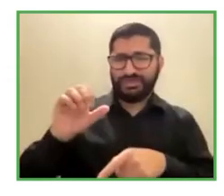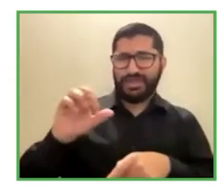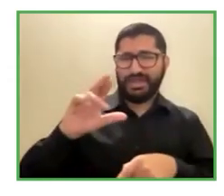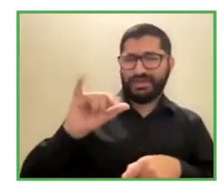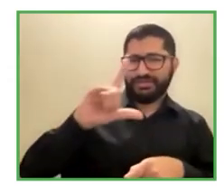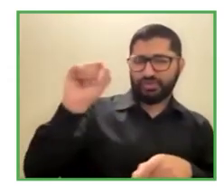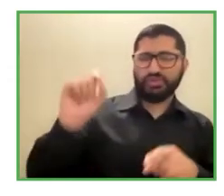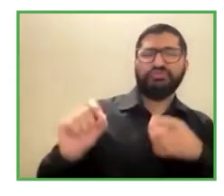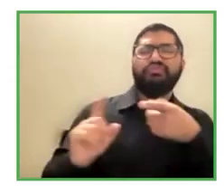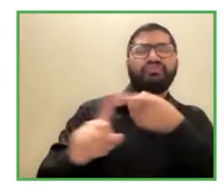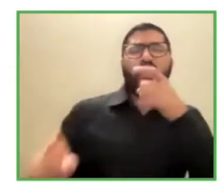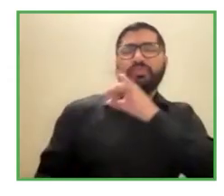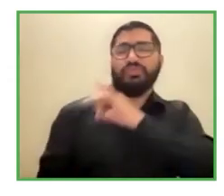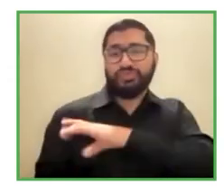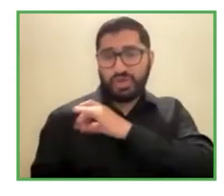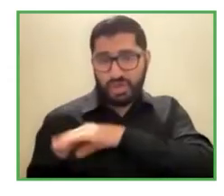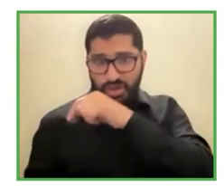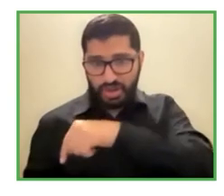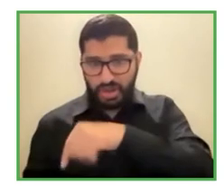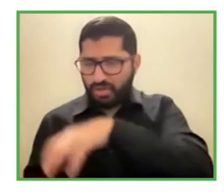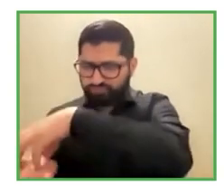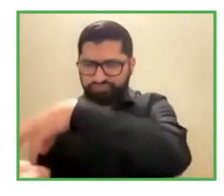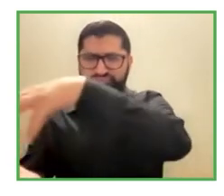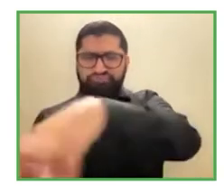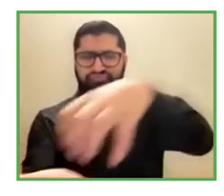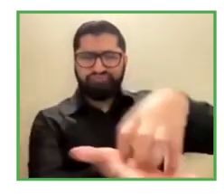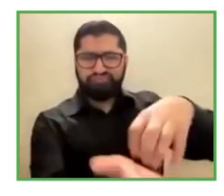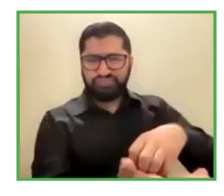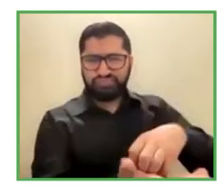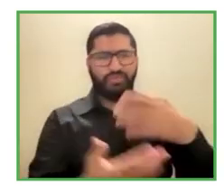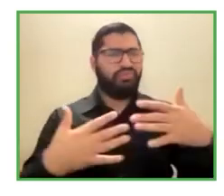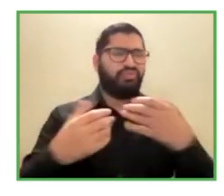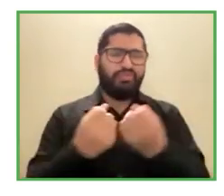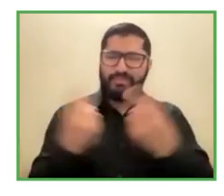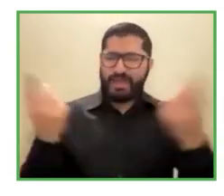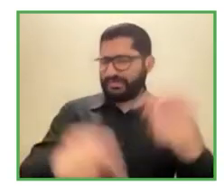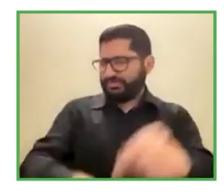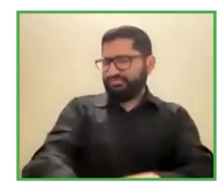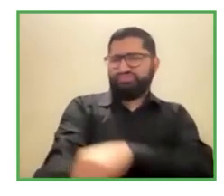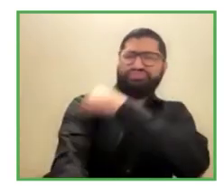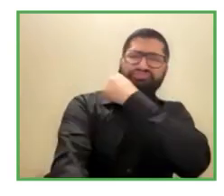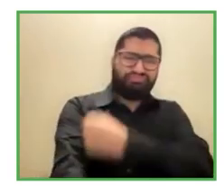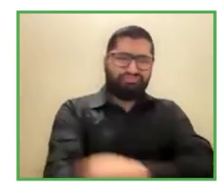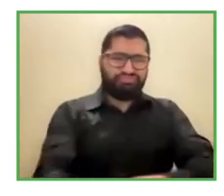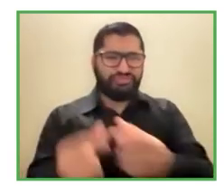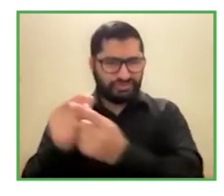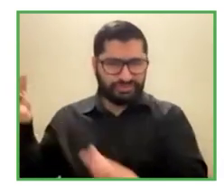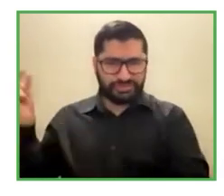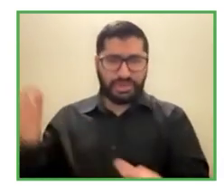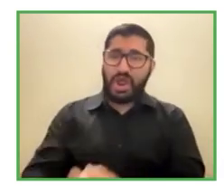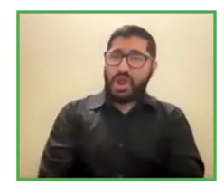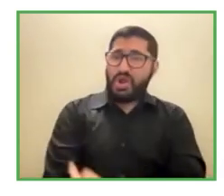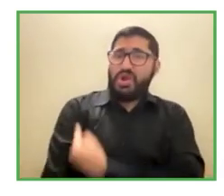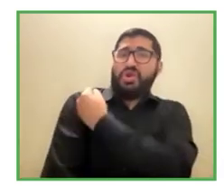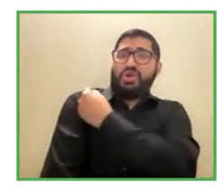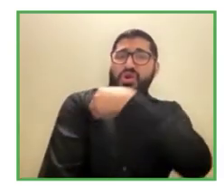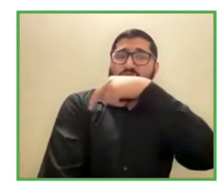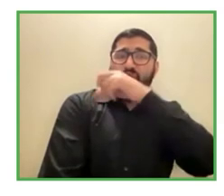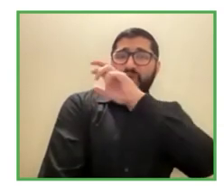ciudades a lo largo de Chile desde el norte de hecho hasta Punta Arenas tenemos trabajadores